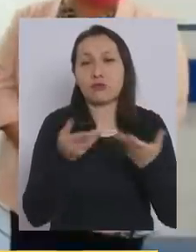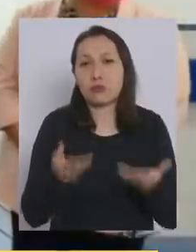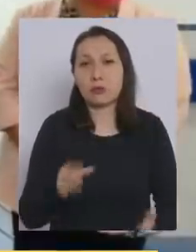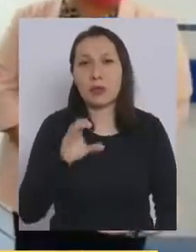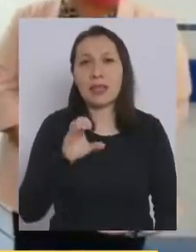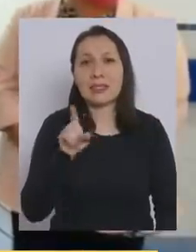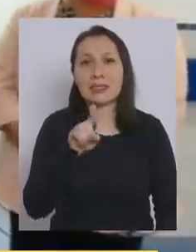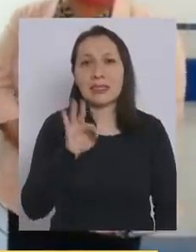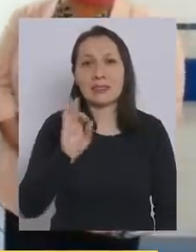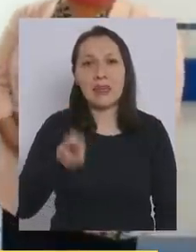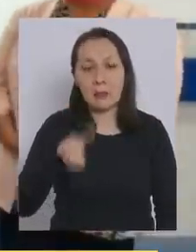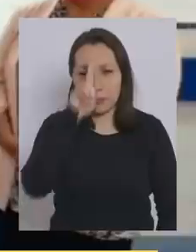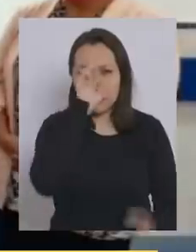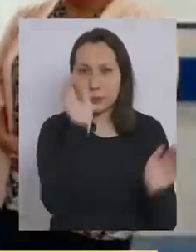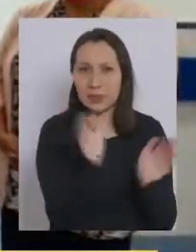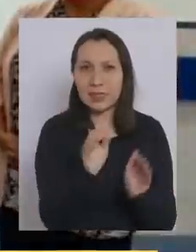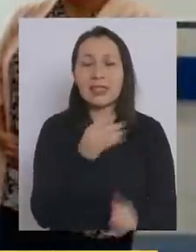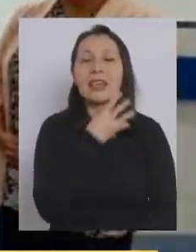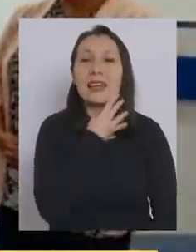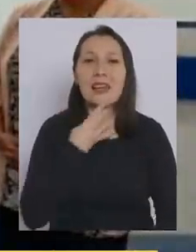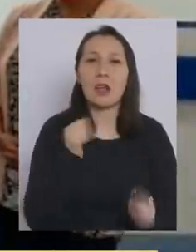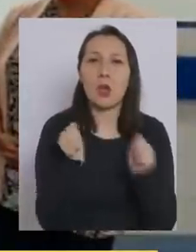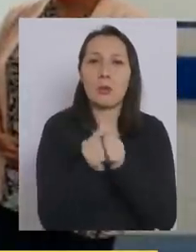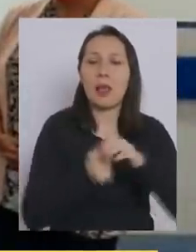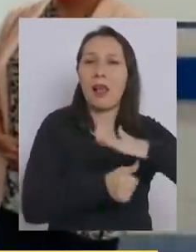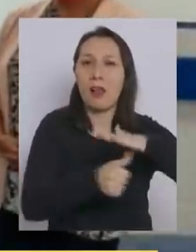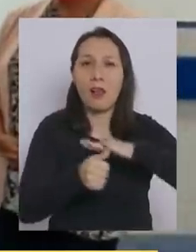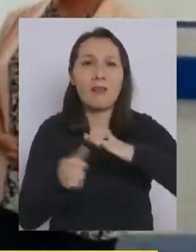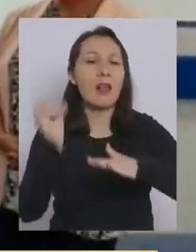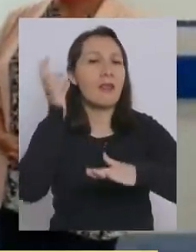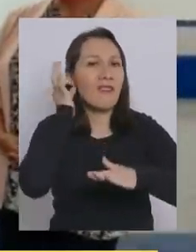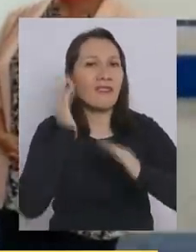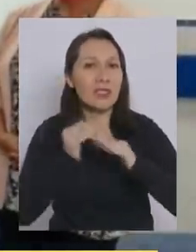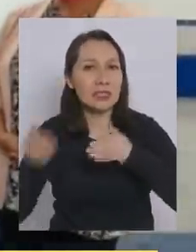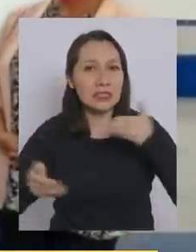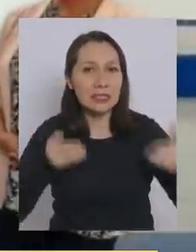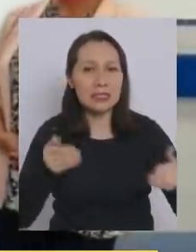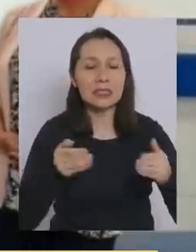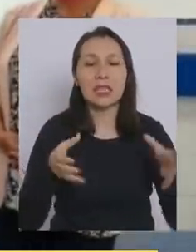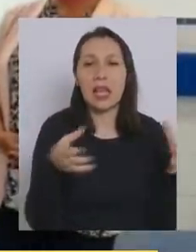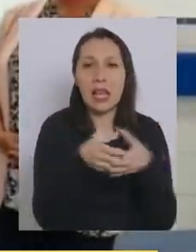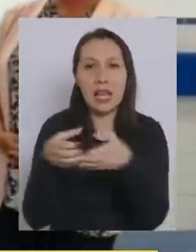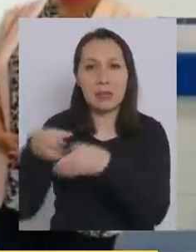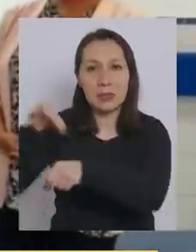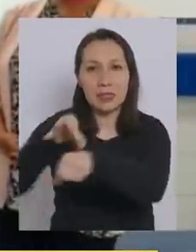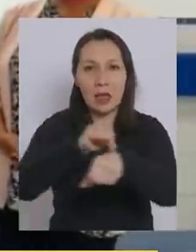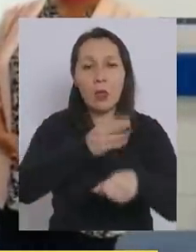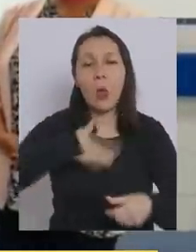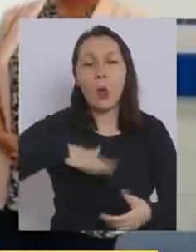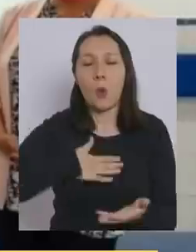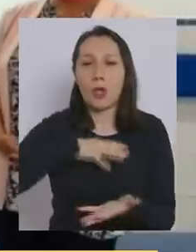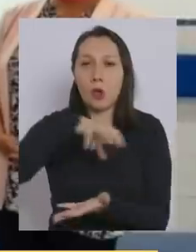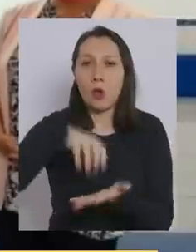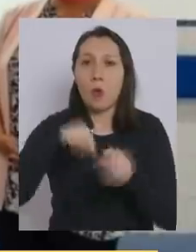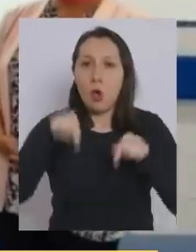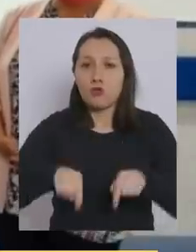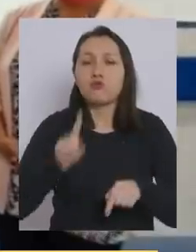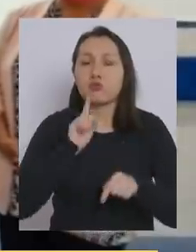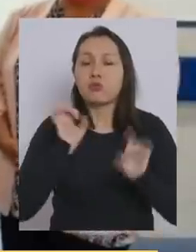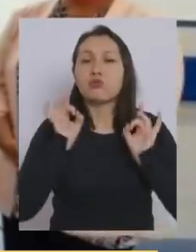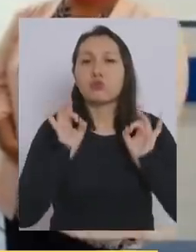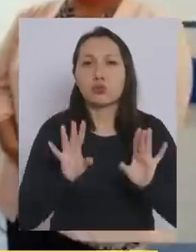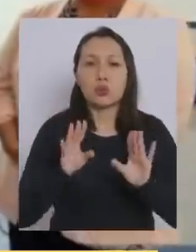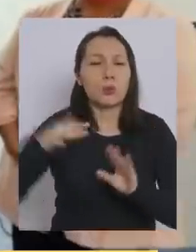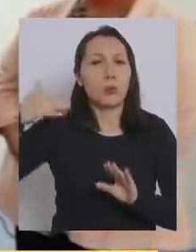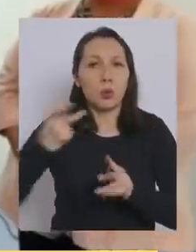Cefam Renca. Me acompañan concejalas, vecinas y equipos de salud de nuestra comuna porque hoy día tenemos un hito